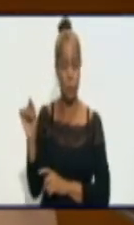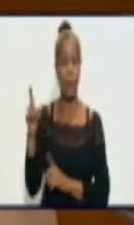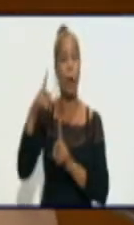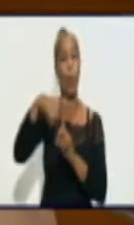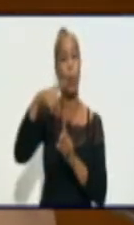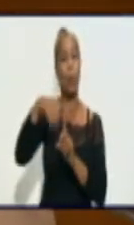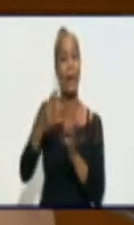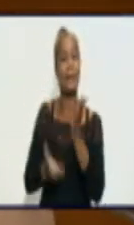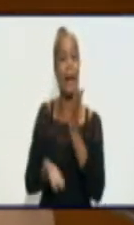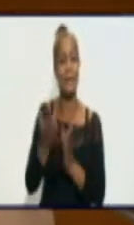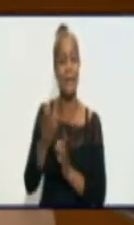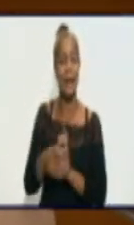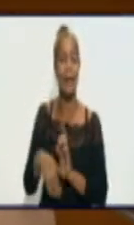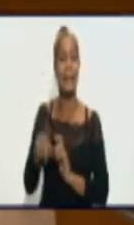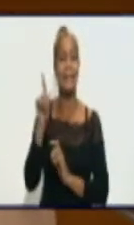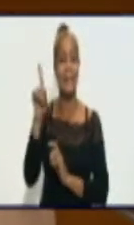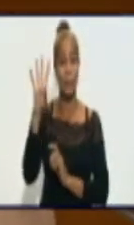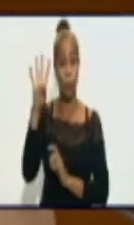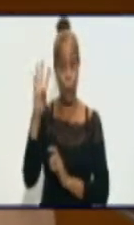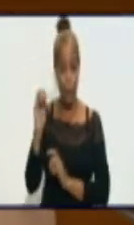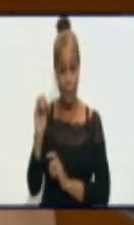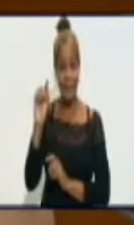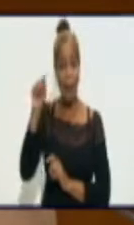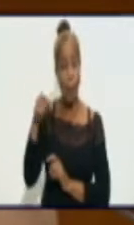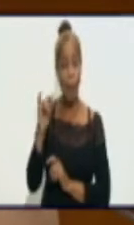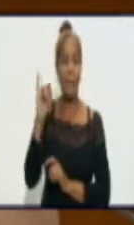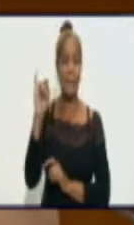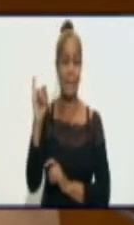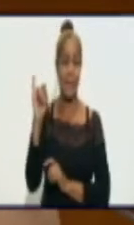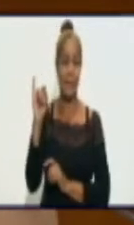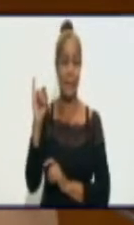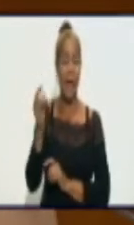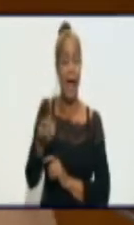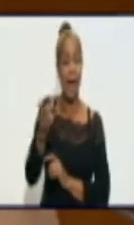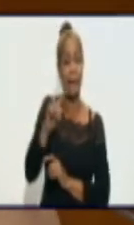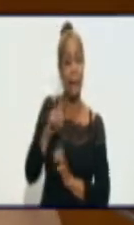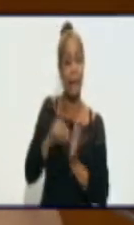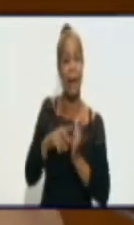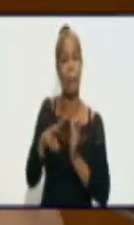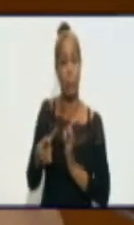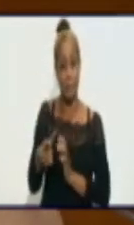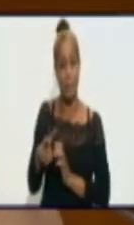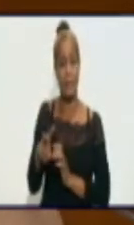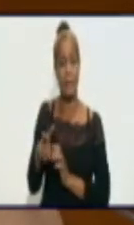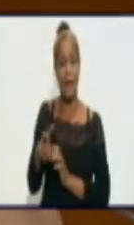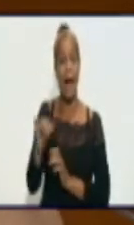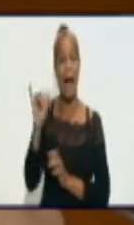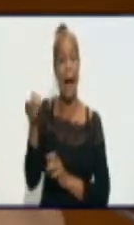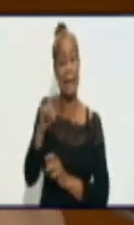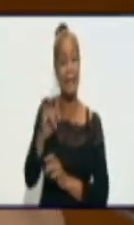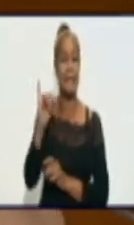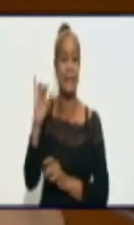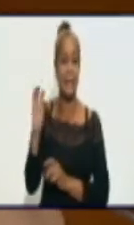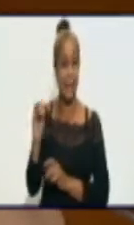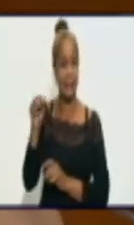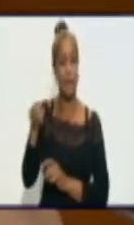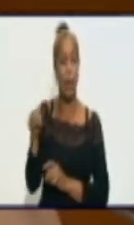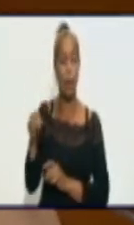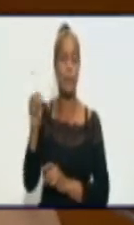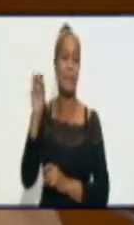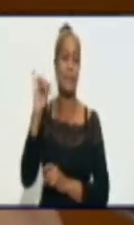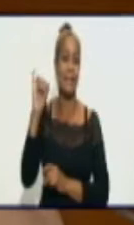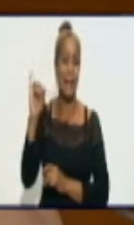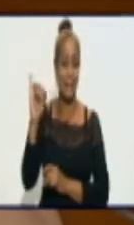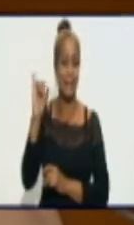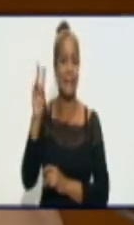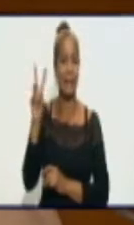140,6. Y la provincia, que ayer tenía una tasa de 60, ya ahora tiene 64,3. Es decir, que vamos